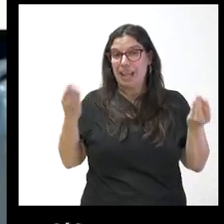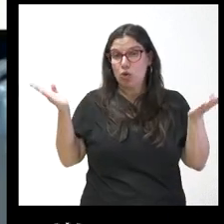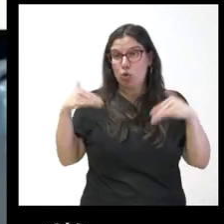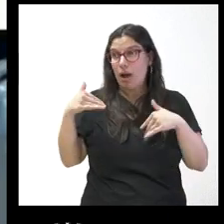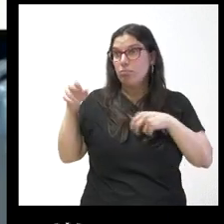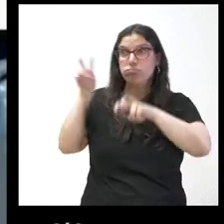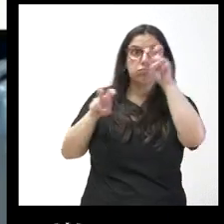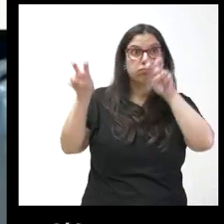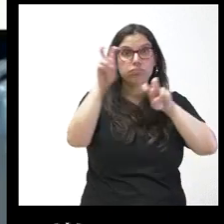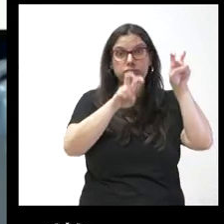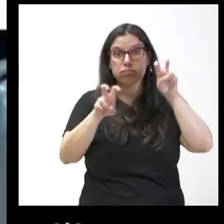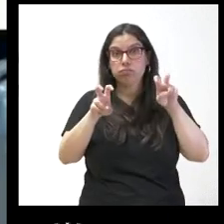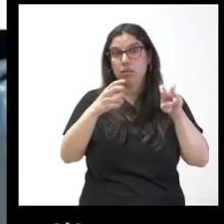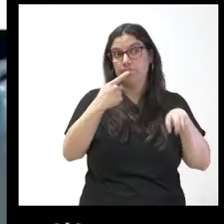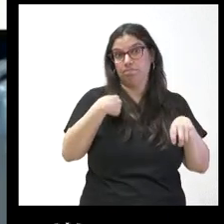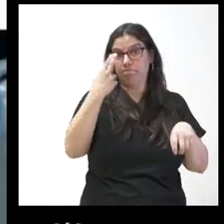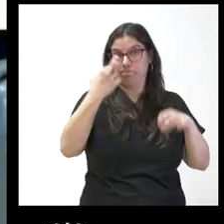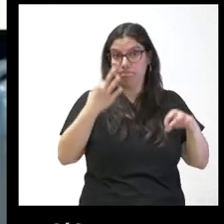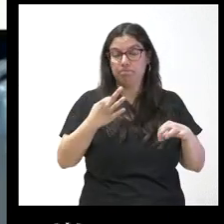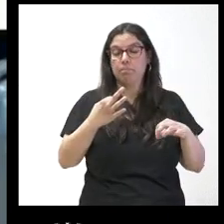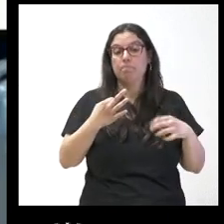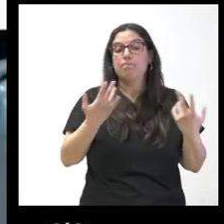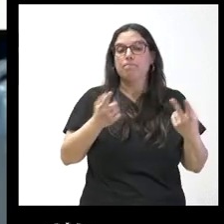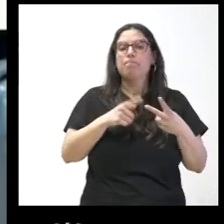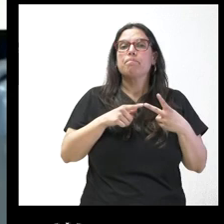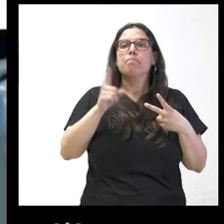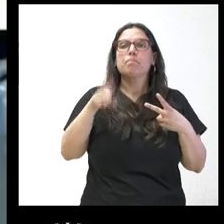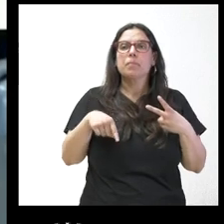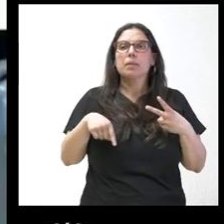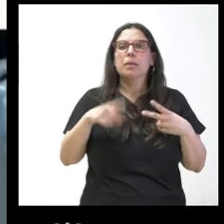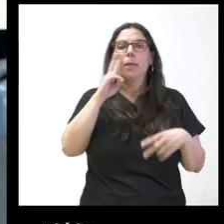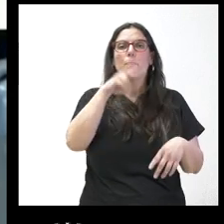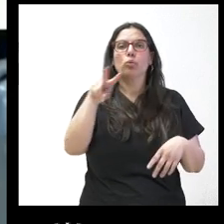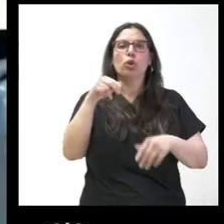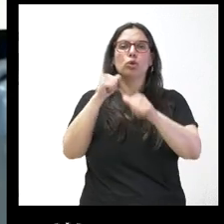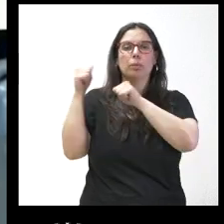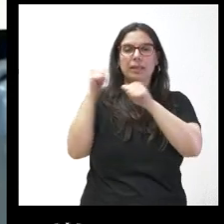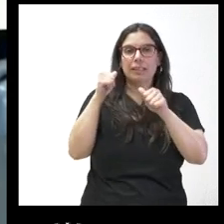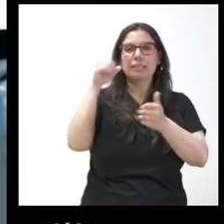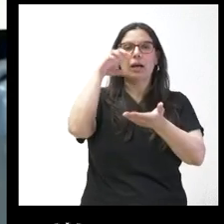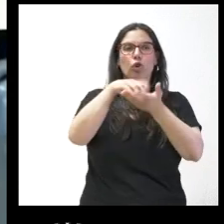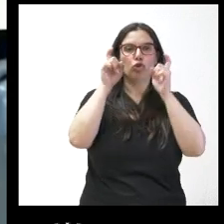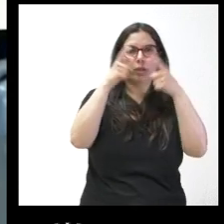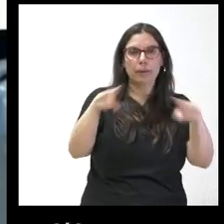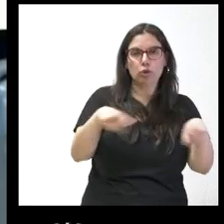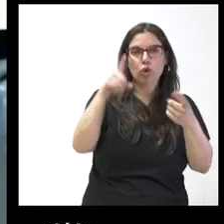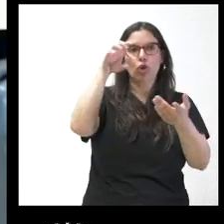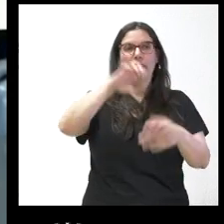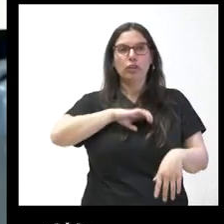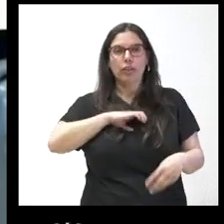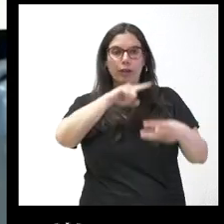a ver si me lo puede confirmar y luego claro tenemos parado museo de semana santa conservatorio y centro cívico no sé si